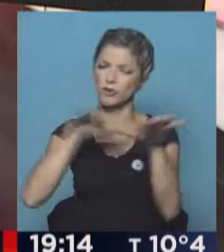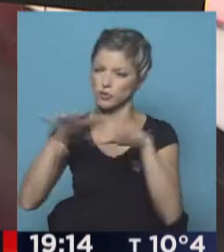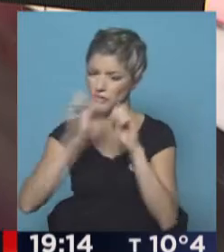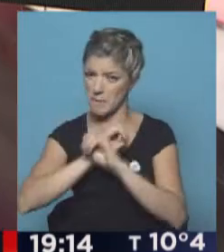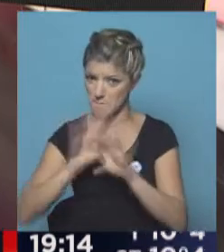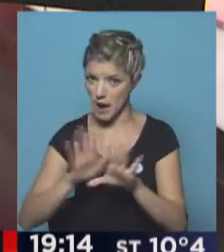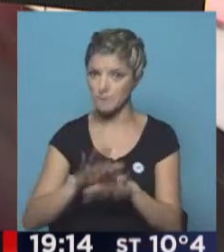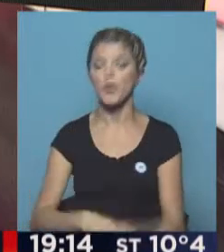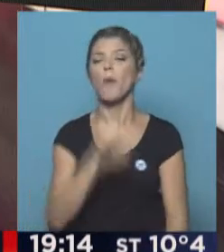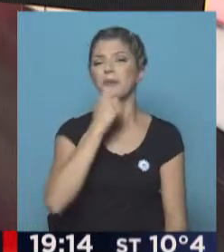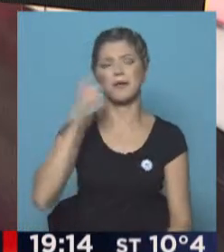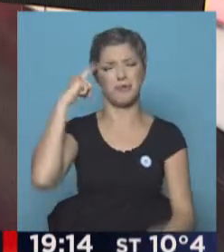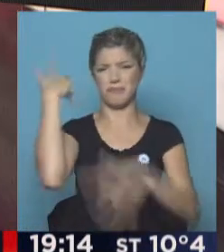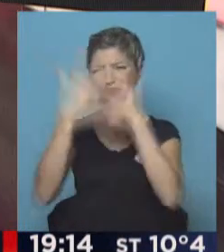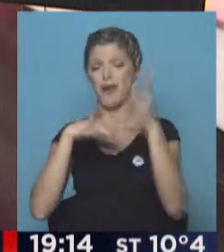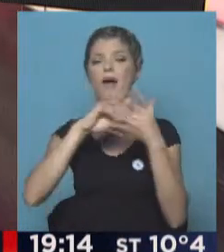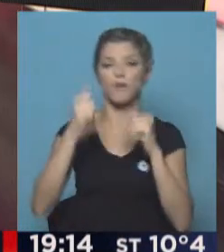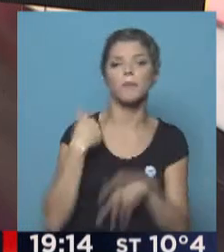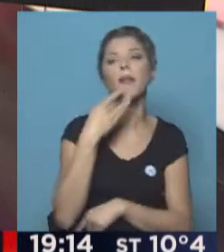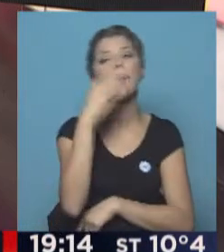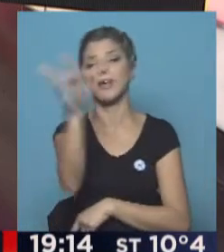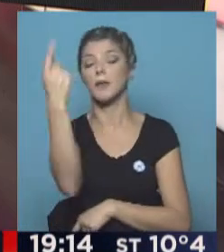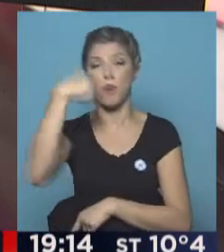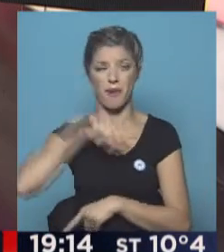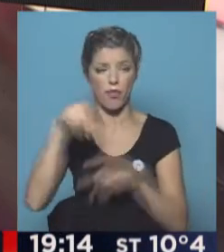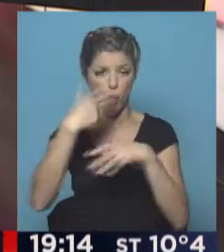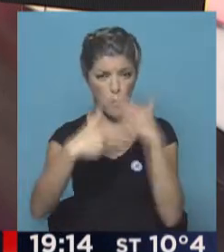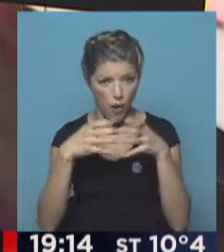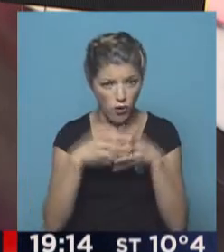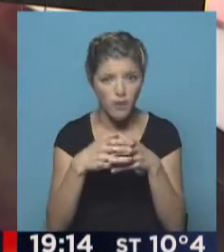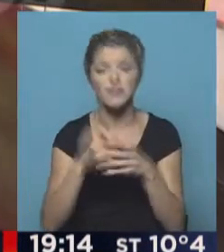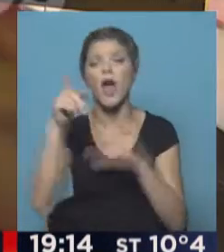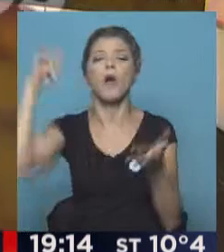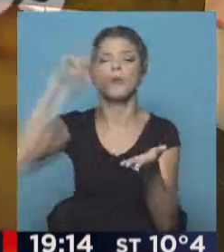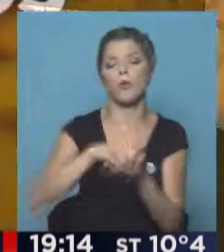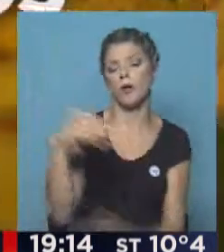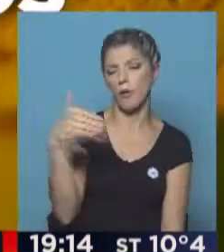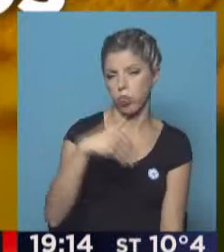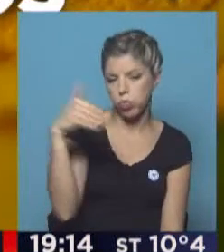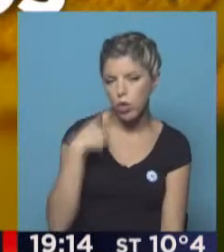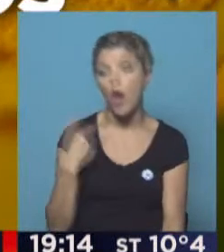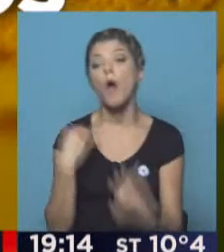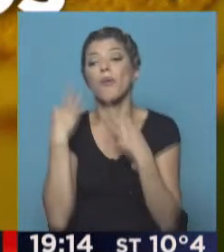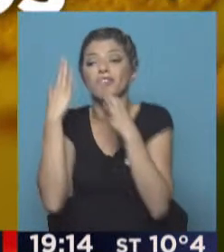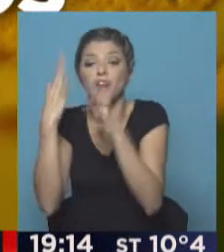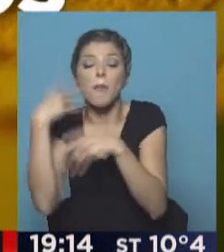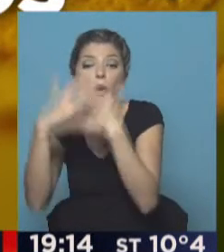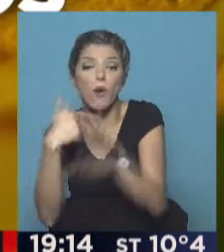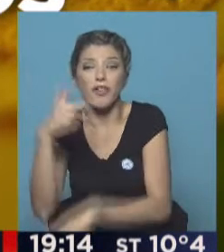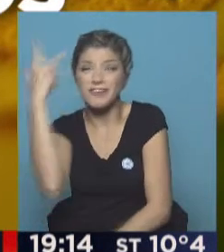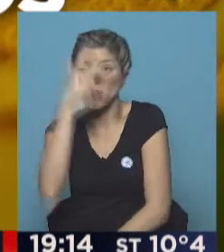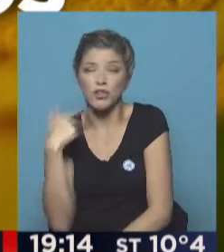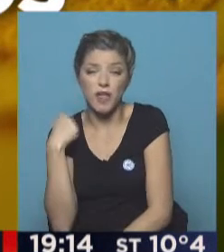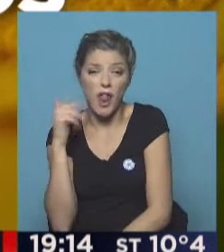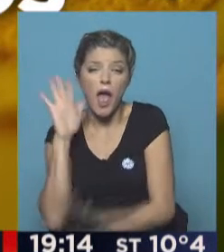malestar. Improvisación en la logística de la Copa América. Vuelos que se demoraron. Hoteles en donde los jugadores llegaban y debían esperar durante más